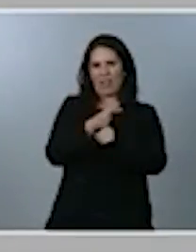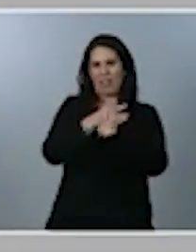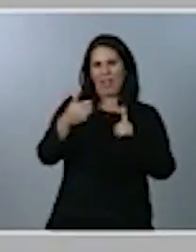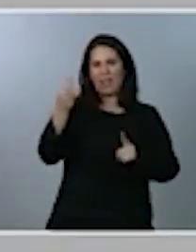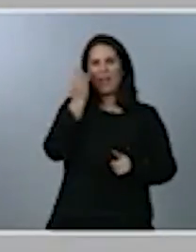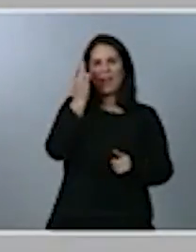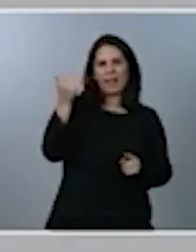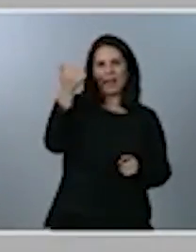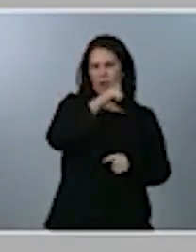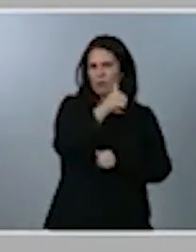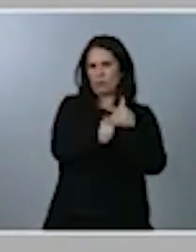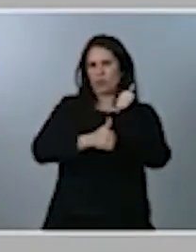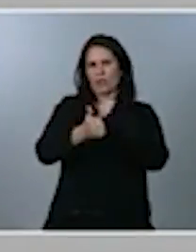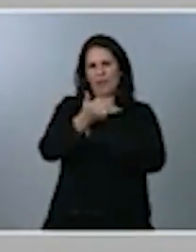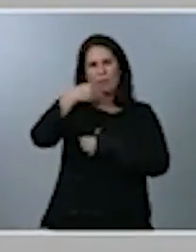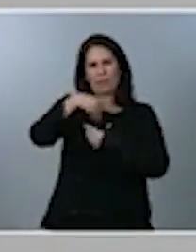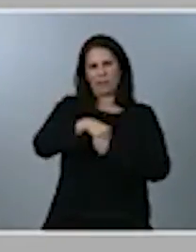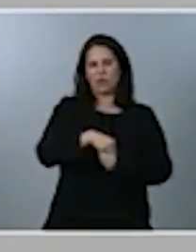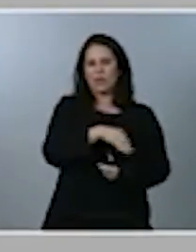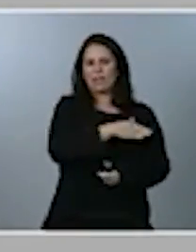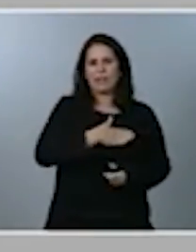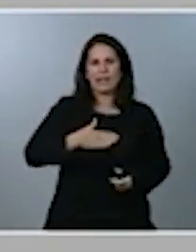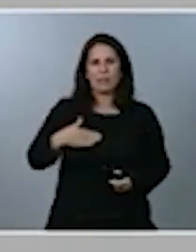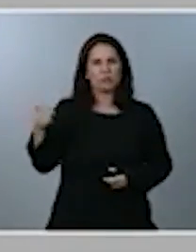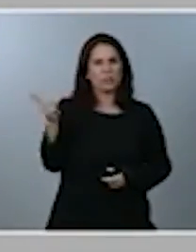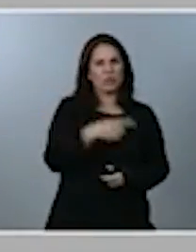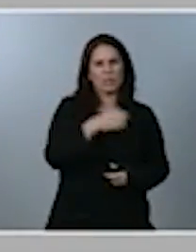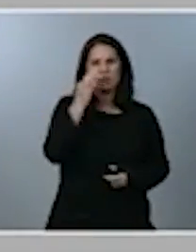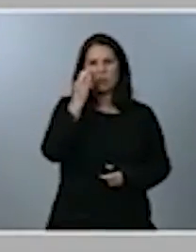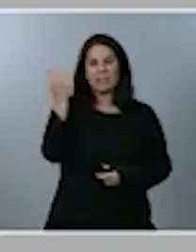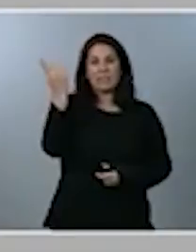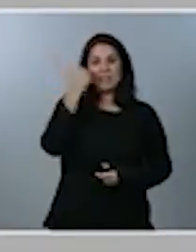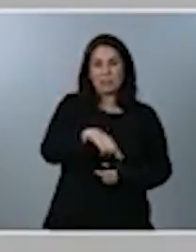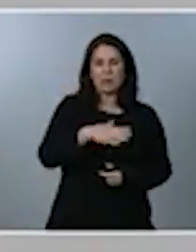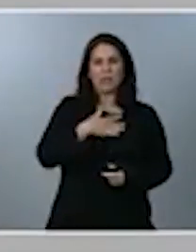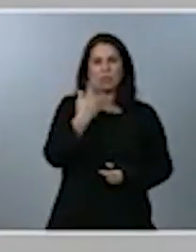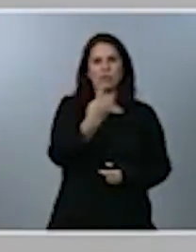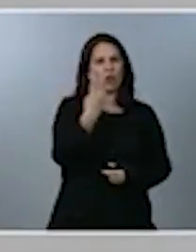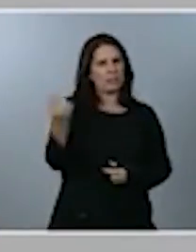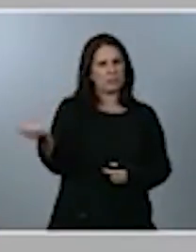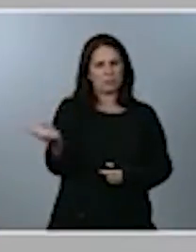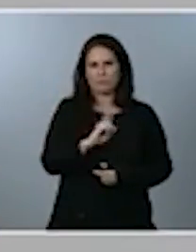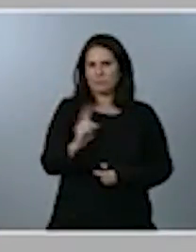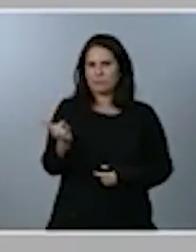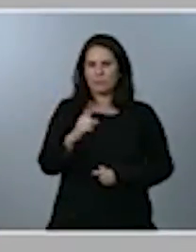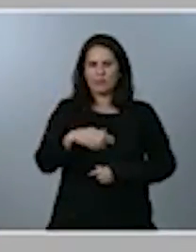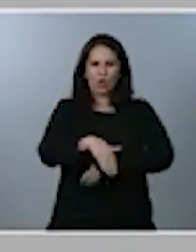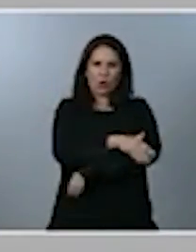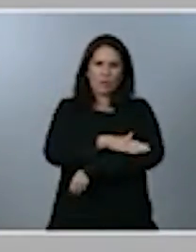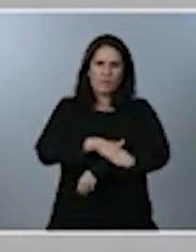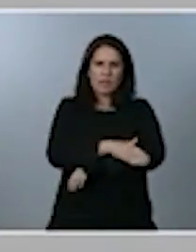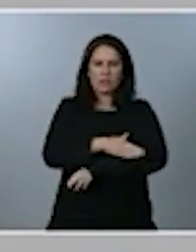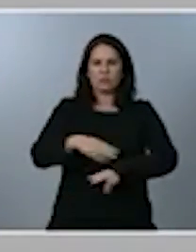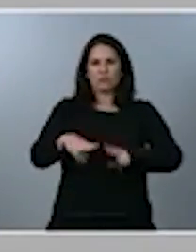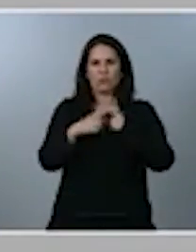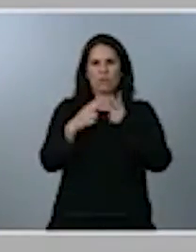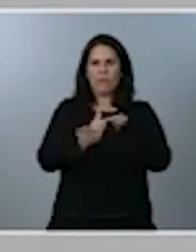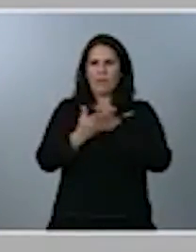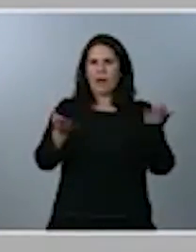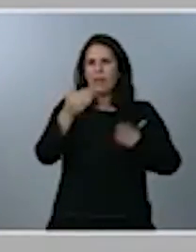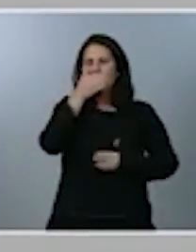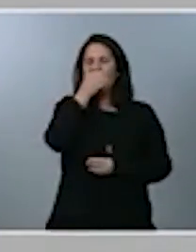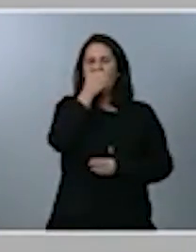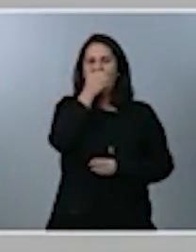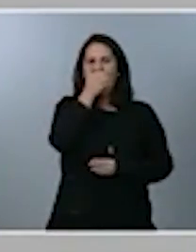Queremos que todas las mujeres sepan que no están solas, que el Gobierno, que el conjunto de la sociedad estamos detrás para que ellas superen esa